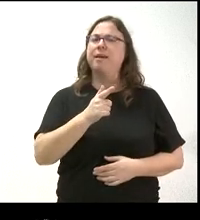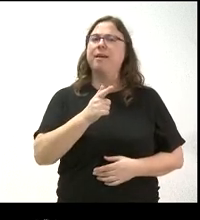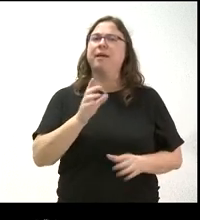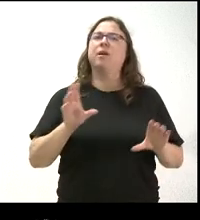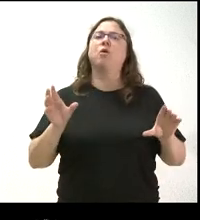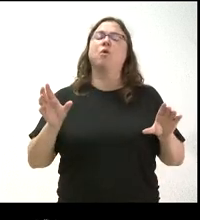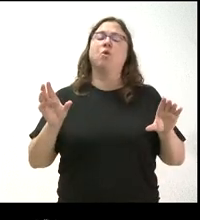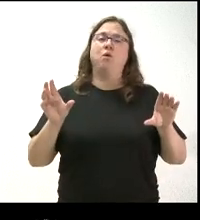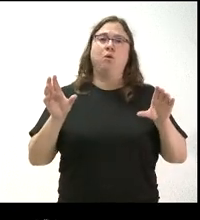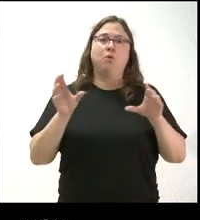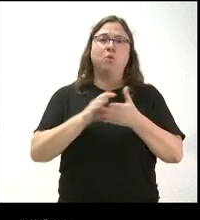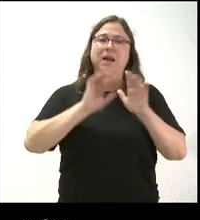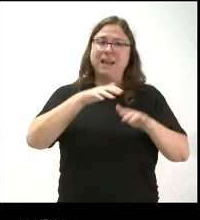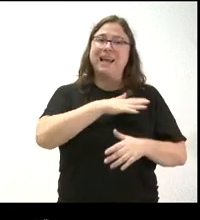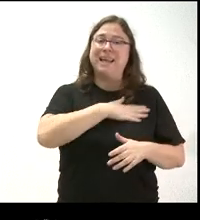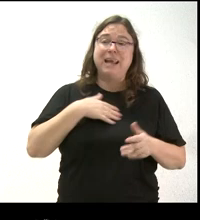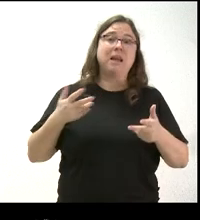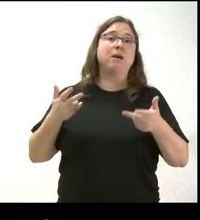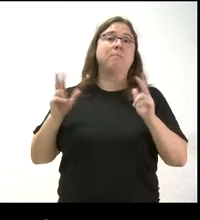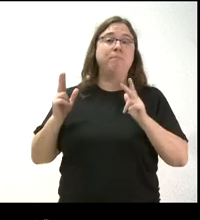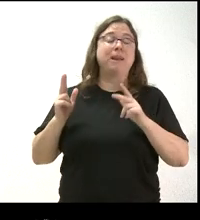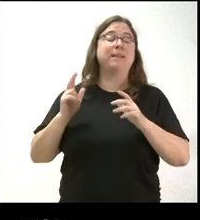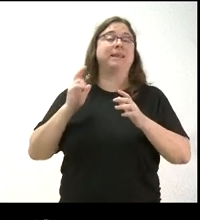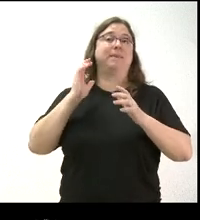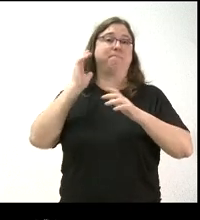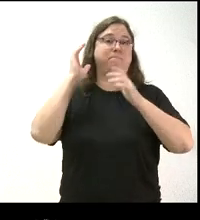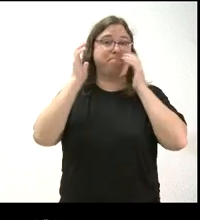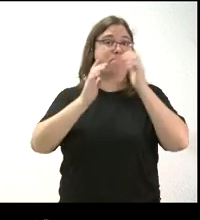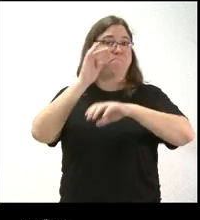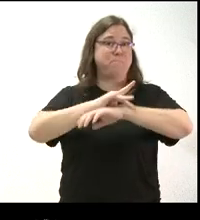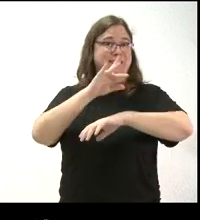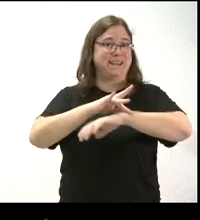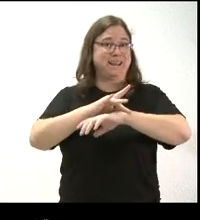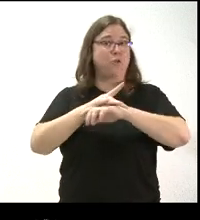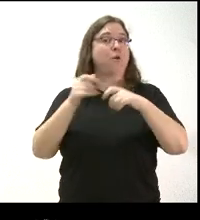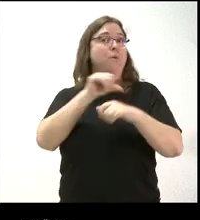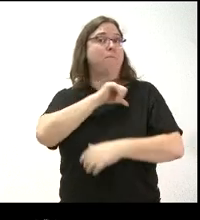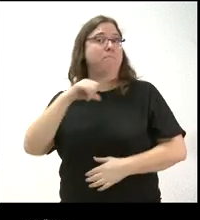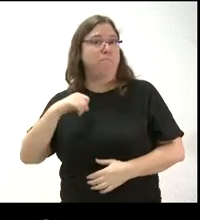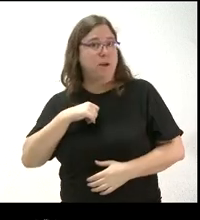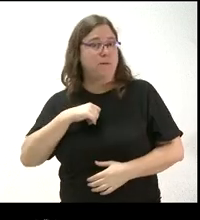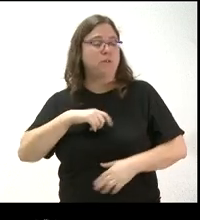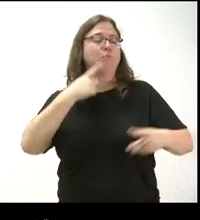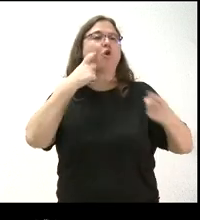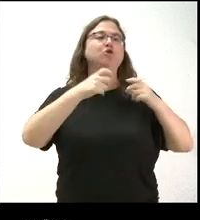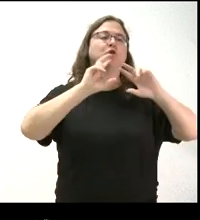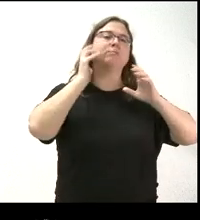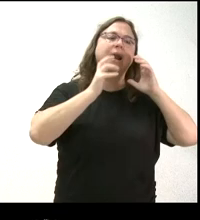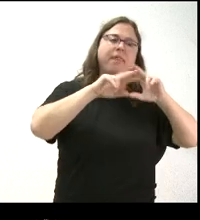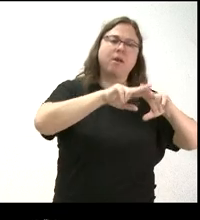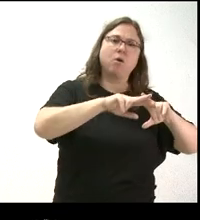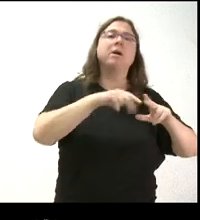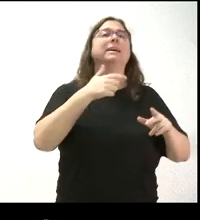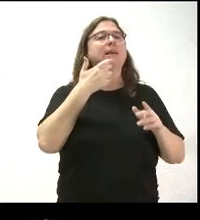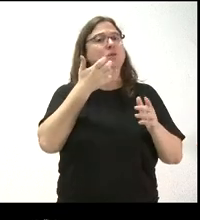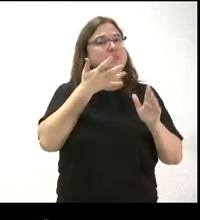permitir a los veterinarios del sector privado hacer saneamientos ganaderos. No sé si esto va a implicar una privatización del servicio